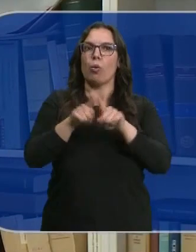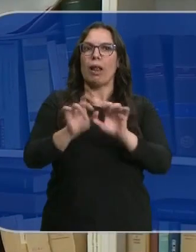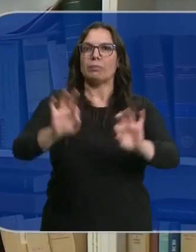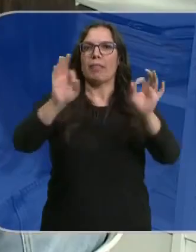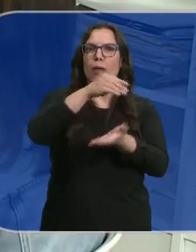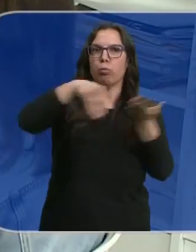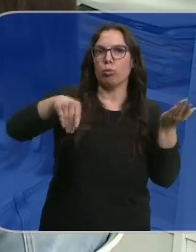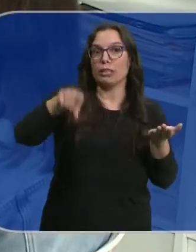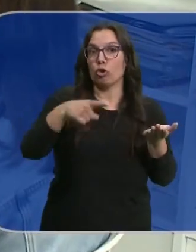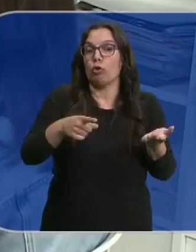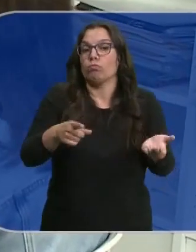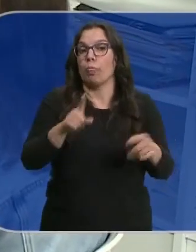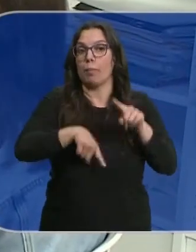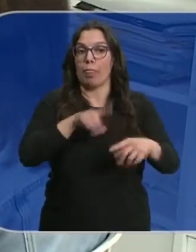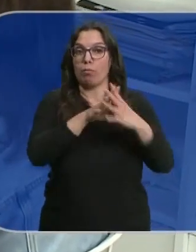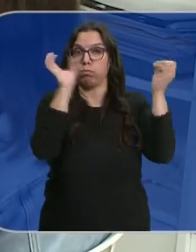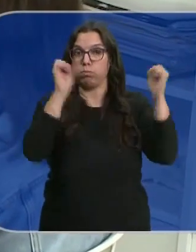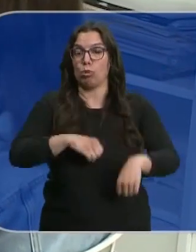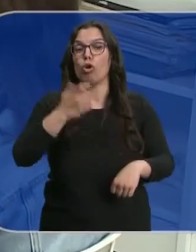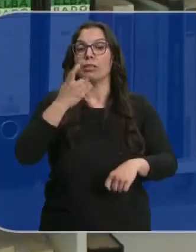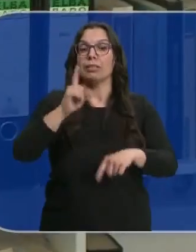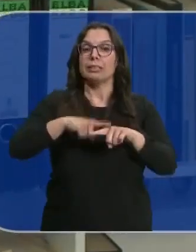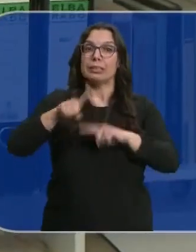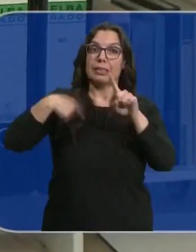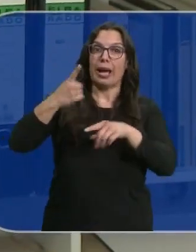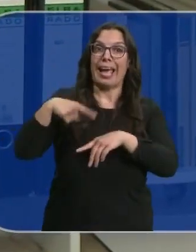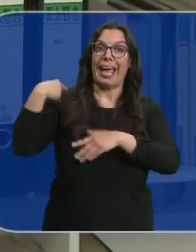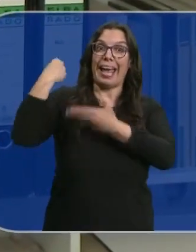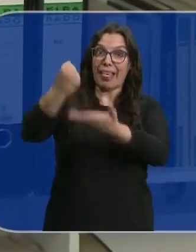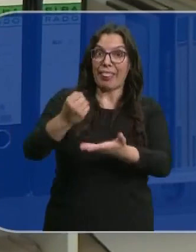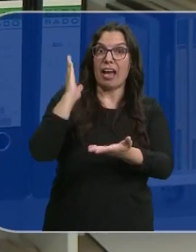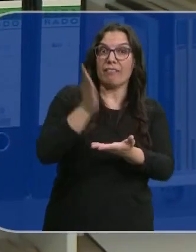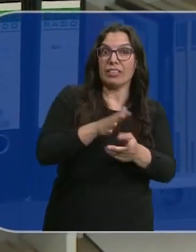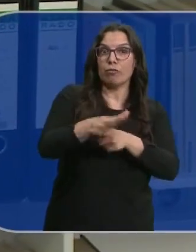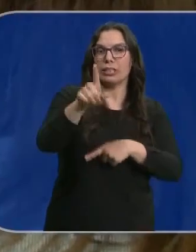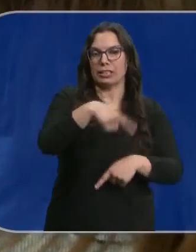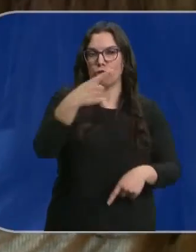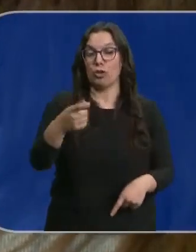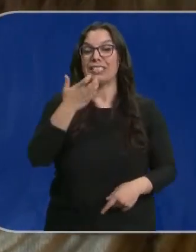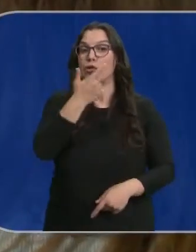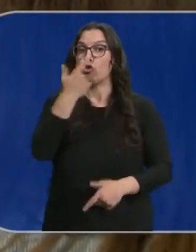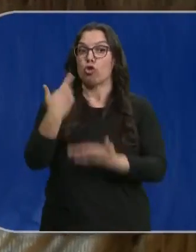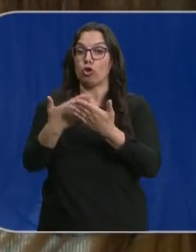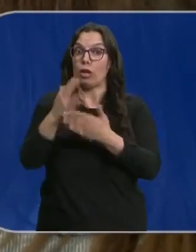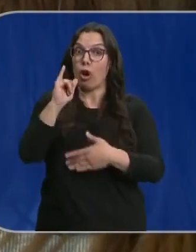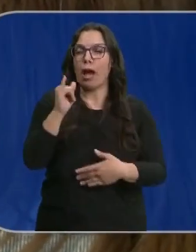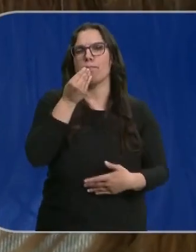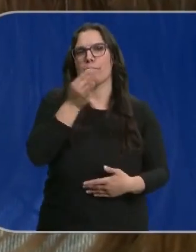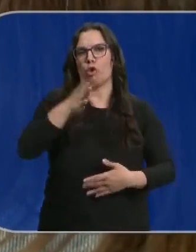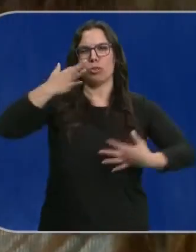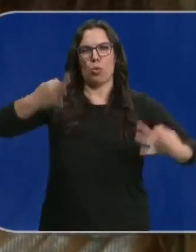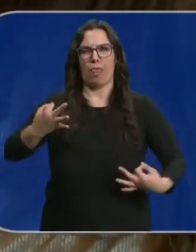extraordinarias. O incluso si tendrá efectos en la herencia. Si es un documento firmado con notario, tendremos además mayor seguridad